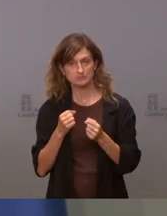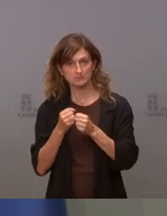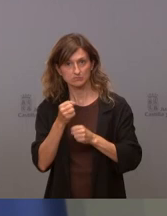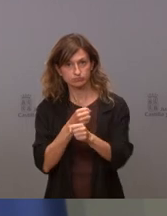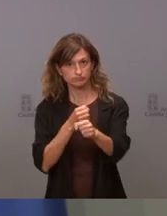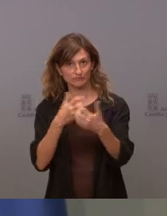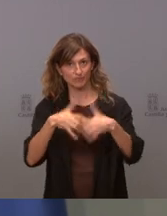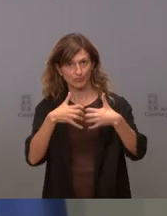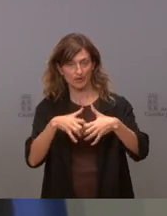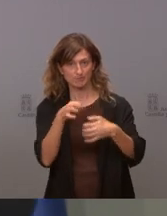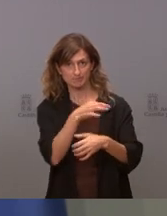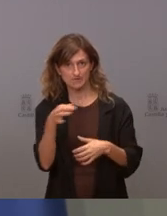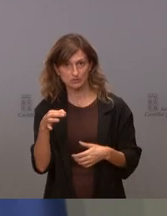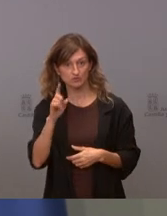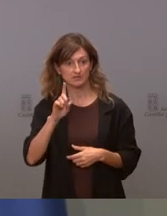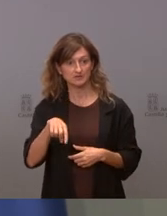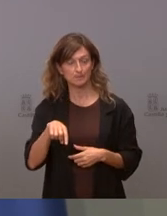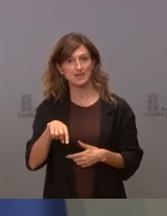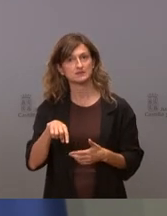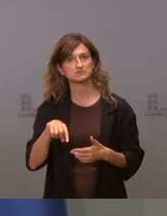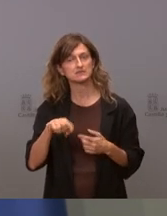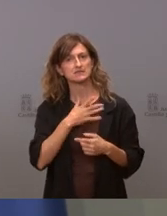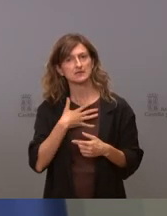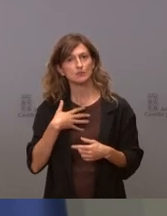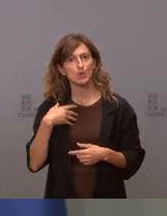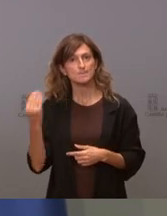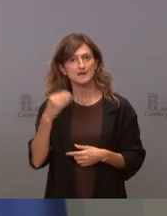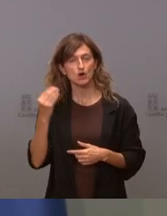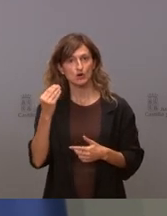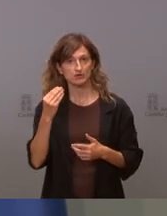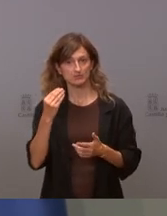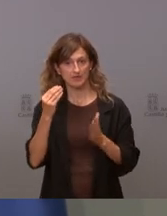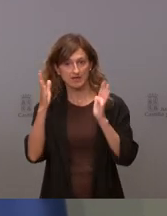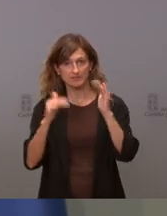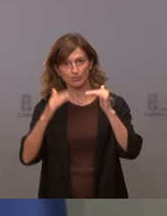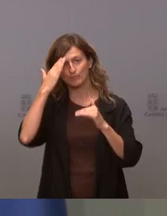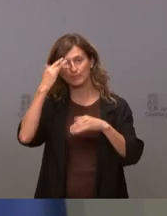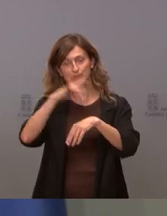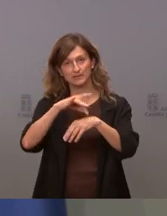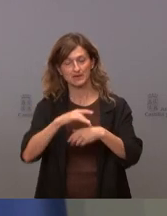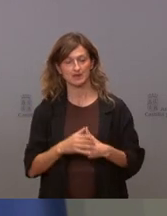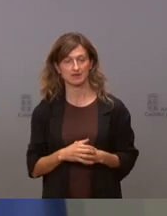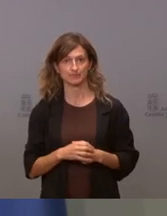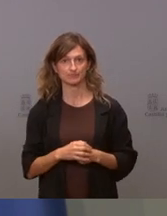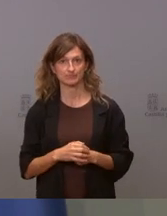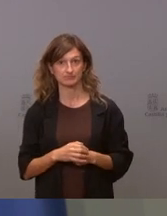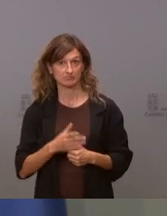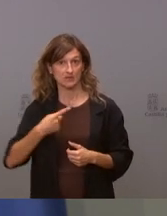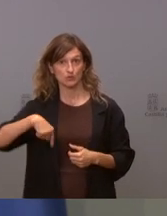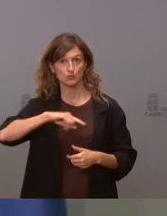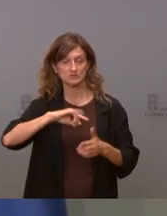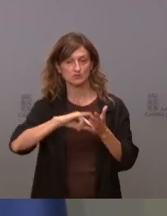funcionamiento y la mejora del funcionamiento de la tenencia primaria porque nuestro plan